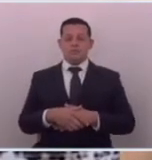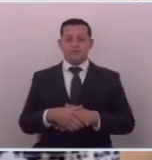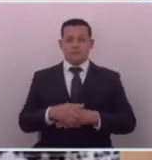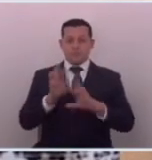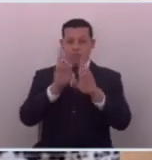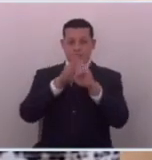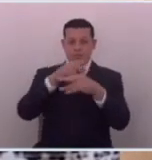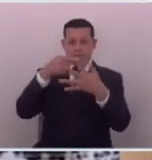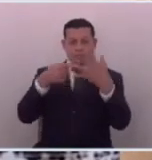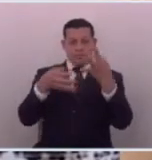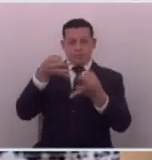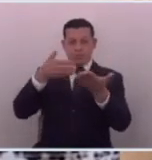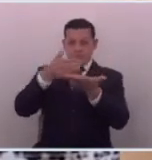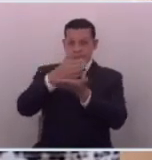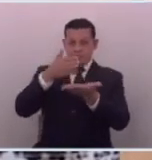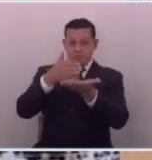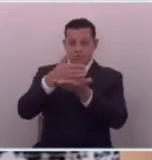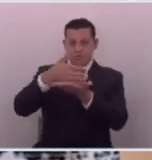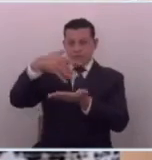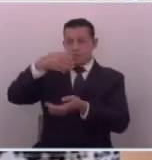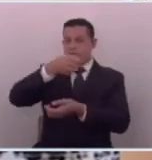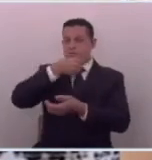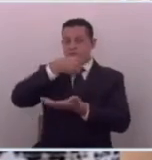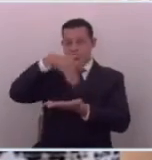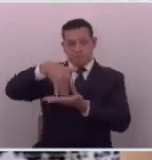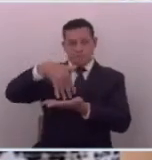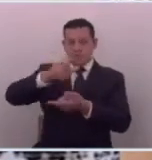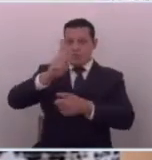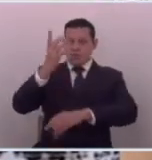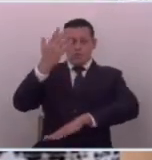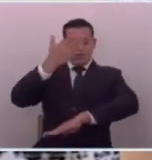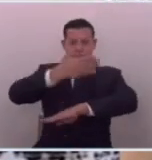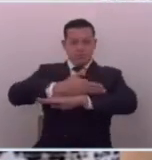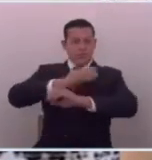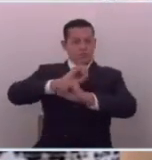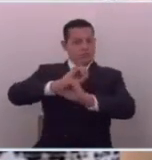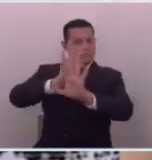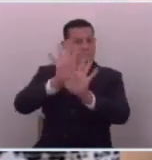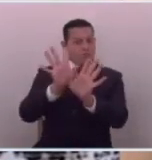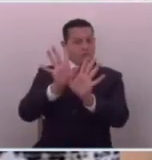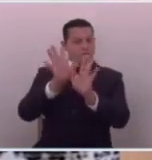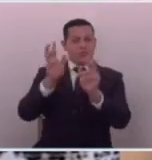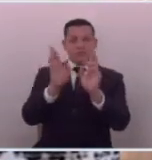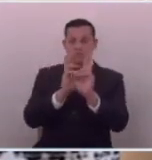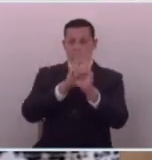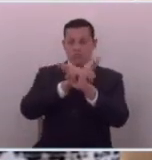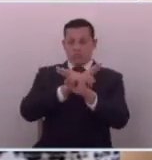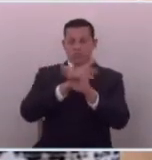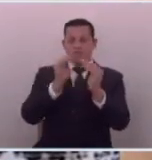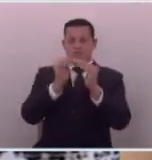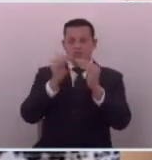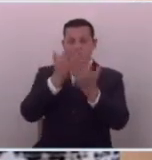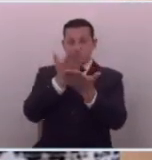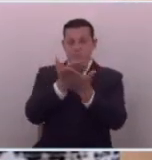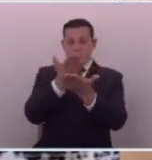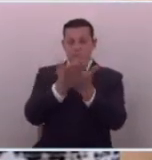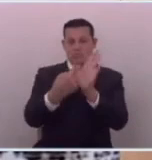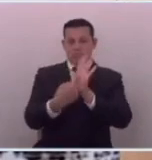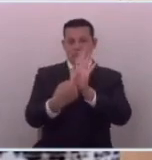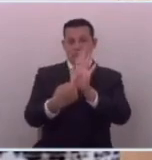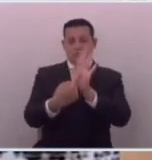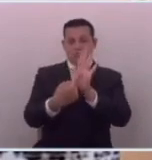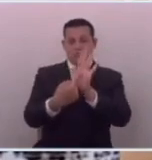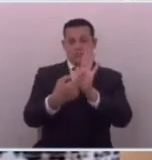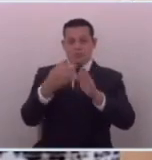reformemos la ley de acceso a información pública pero no para bloquear la transparencia reformemos así como la propuesta que presenta